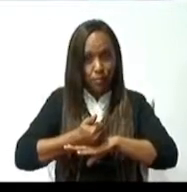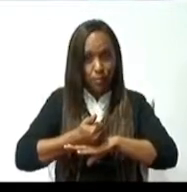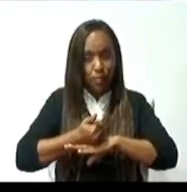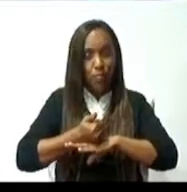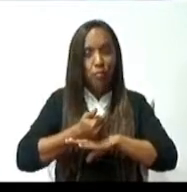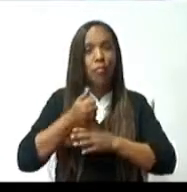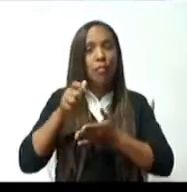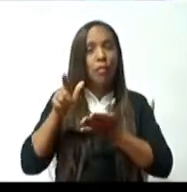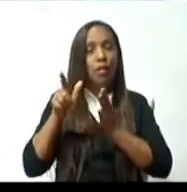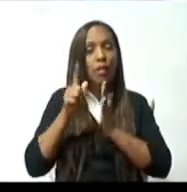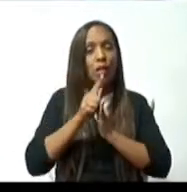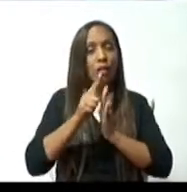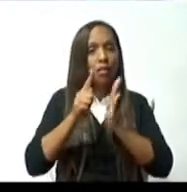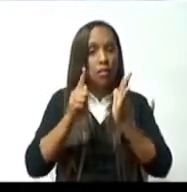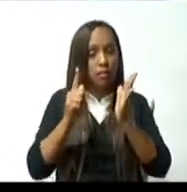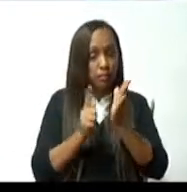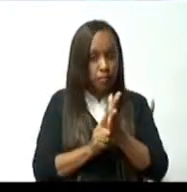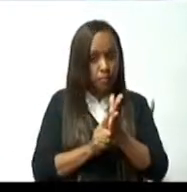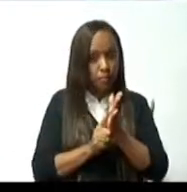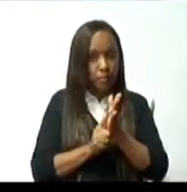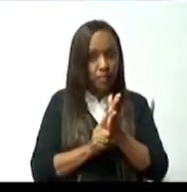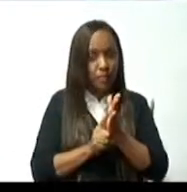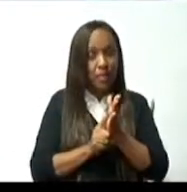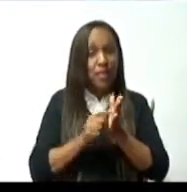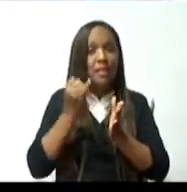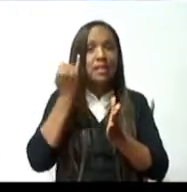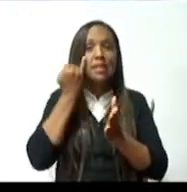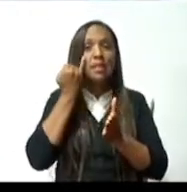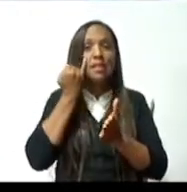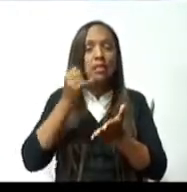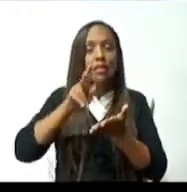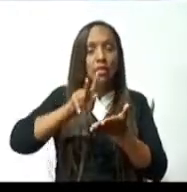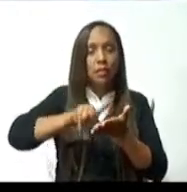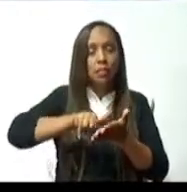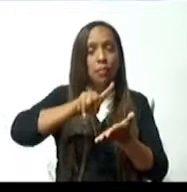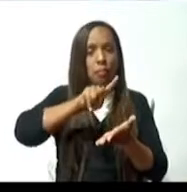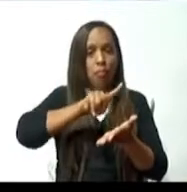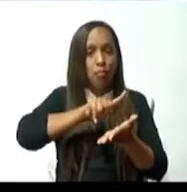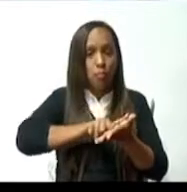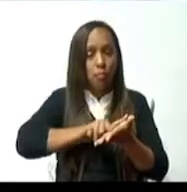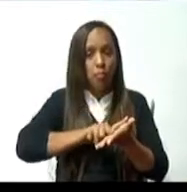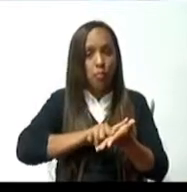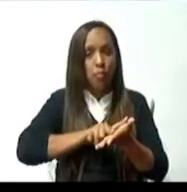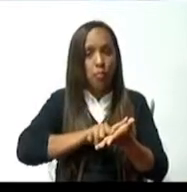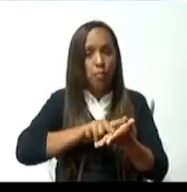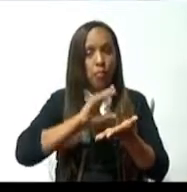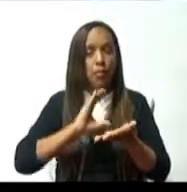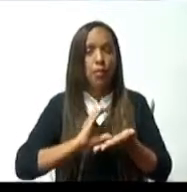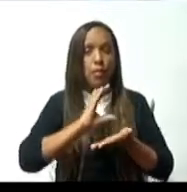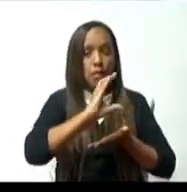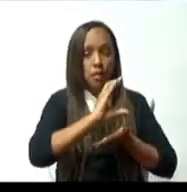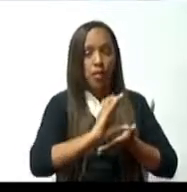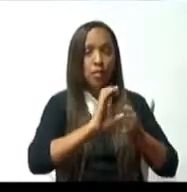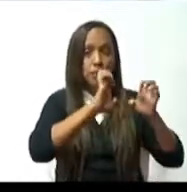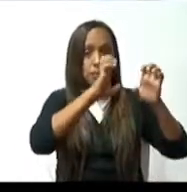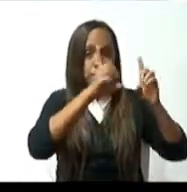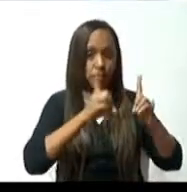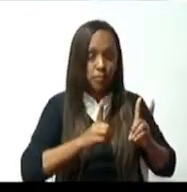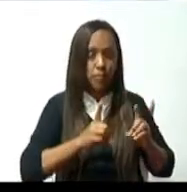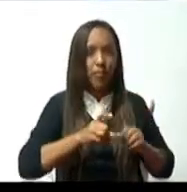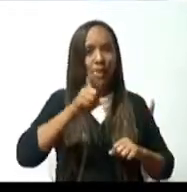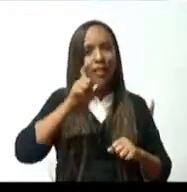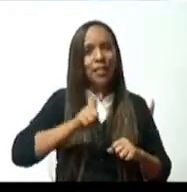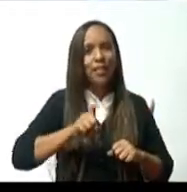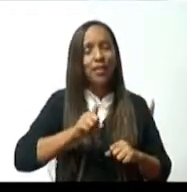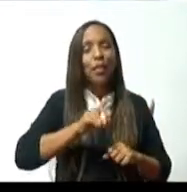que el presupuesto de la la debía ser el 4% o el 16% del presupuesto nacional. Y